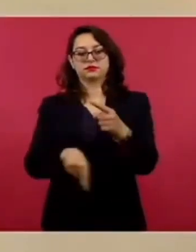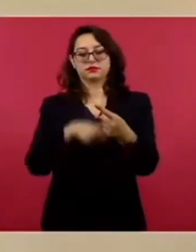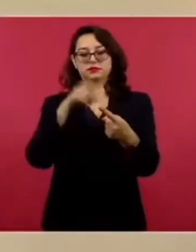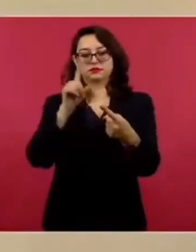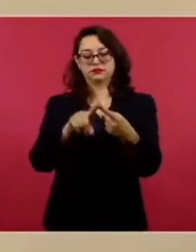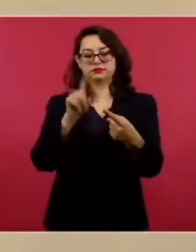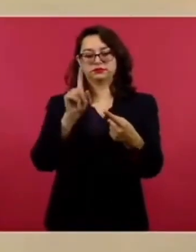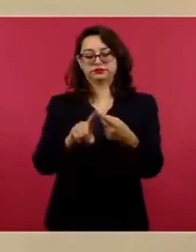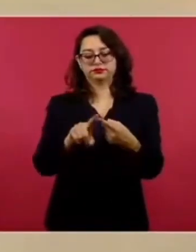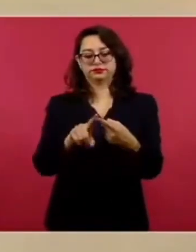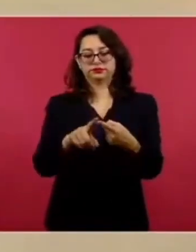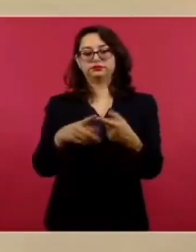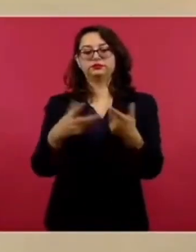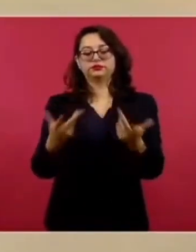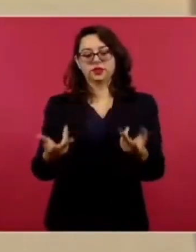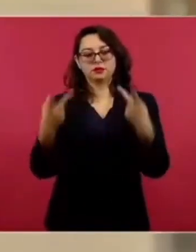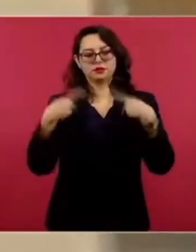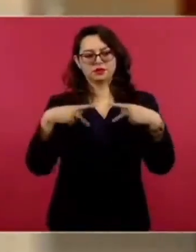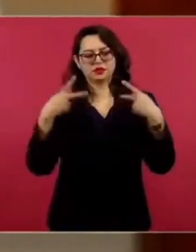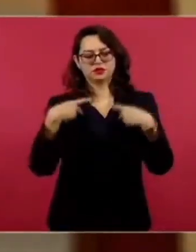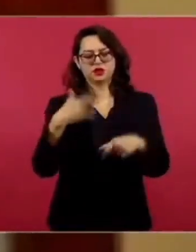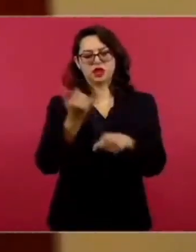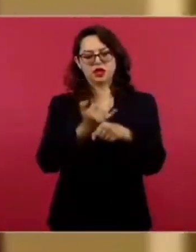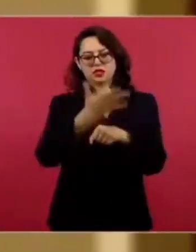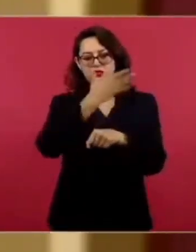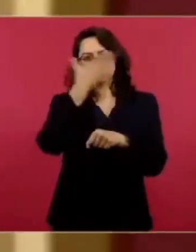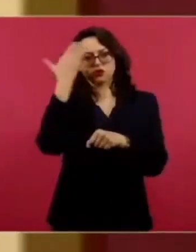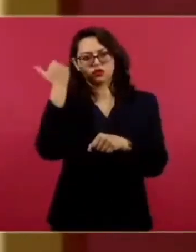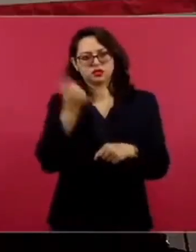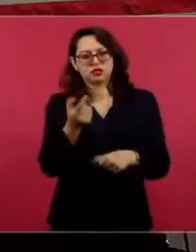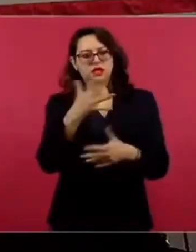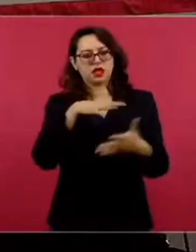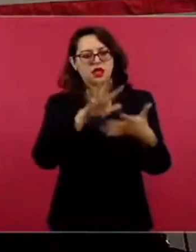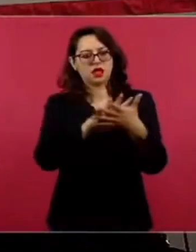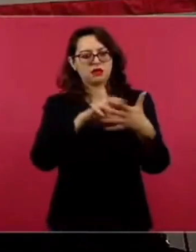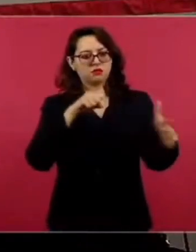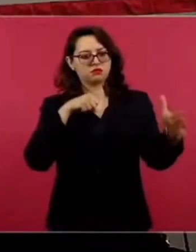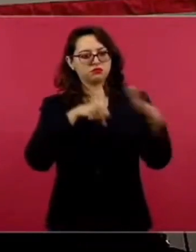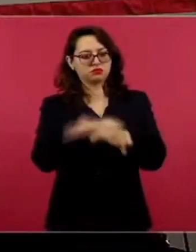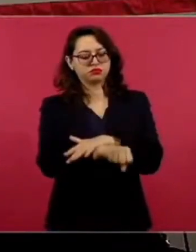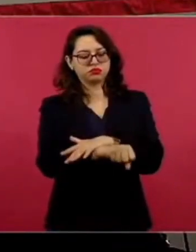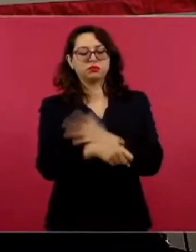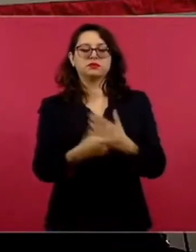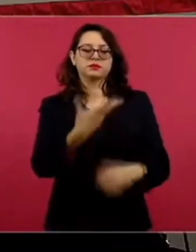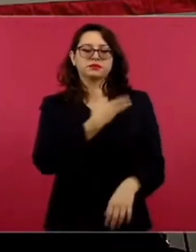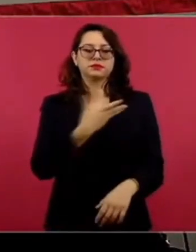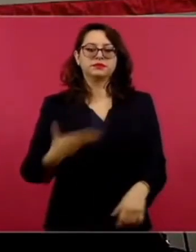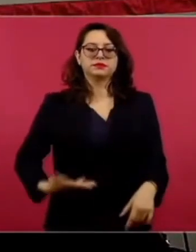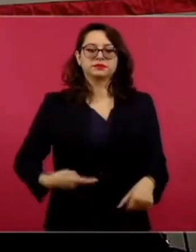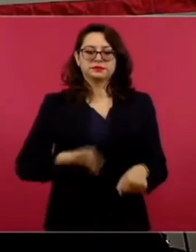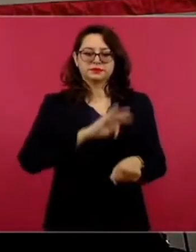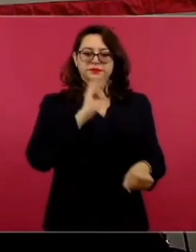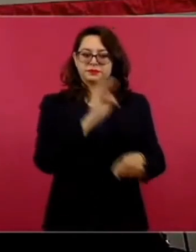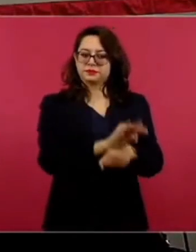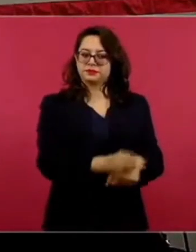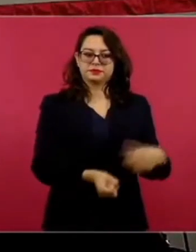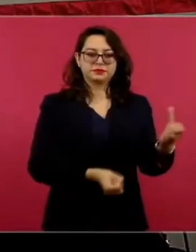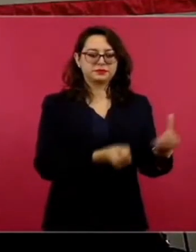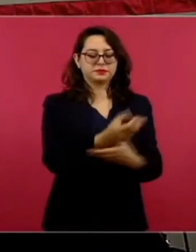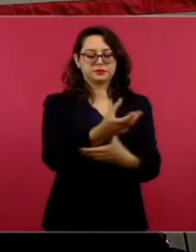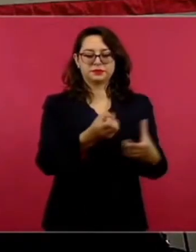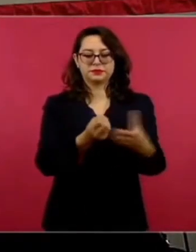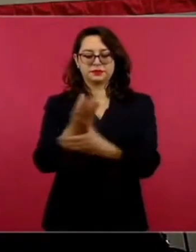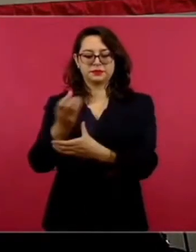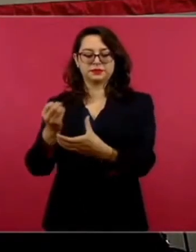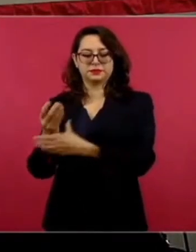preliberaciones y amnistías en el periodo anterior, el 2 de mayo, informamos, y del 2 de mayo al 7